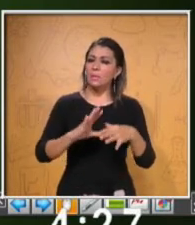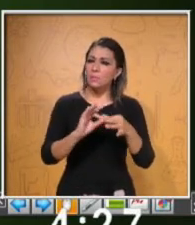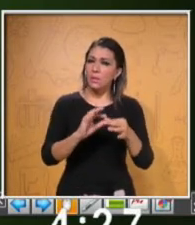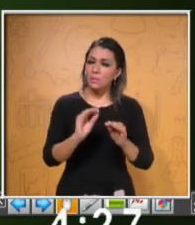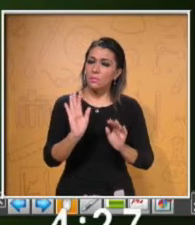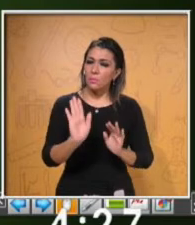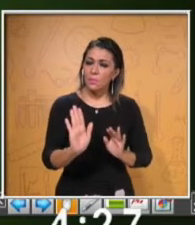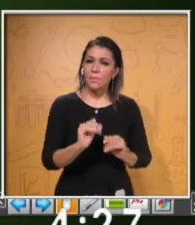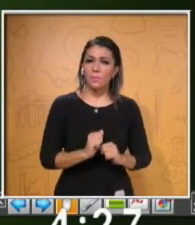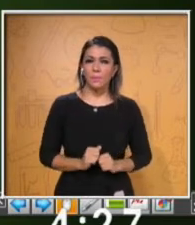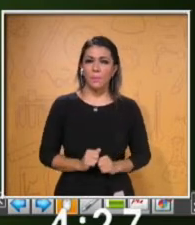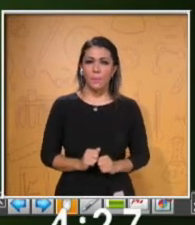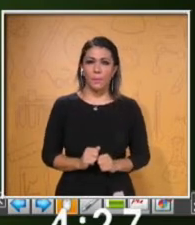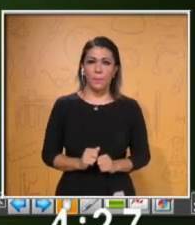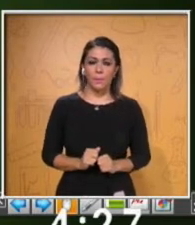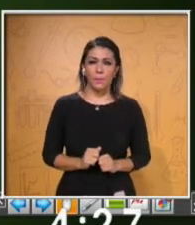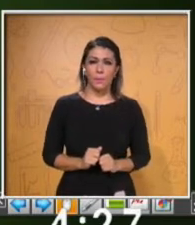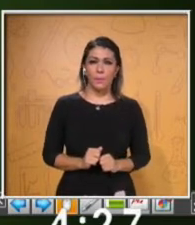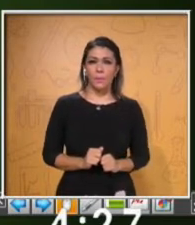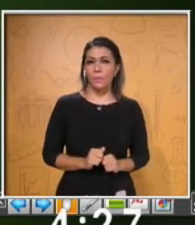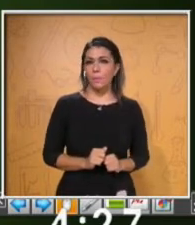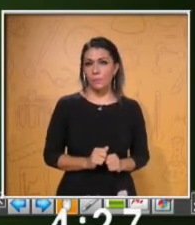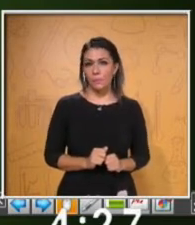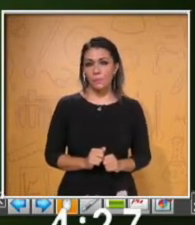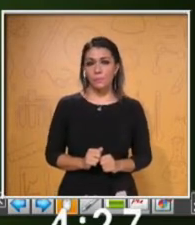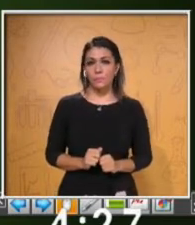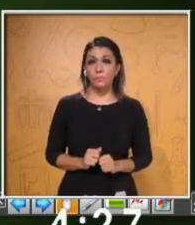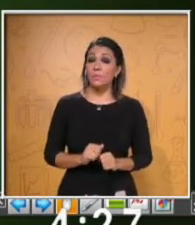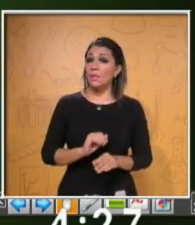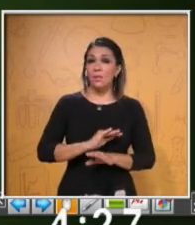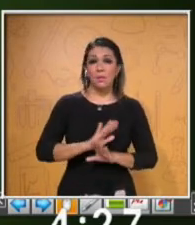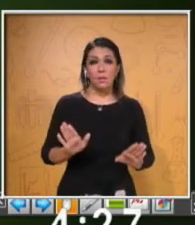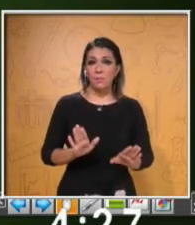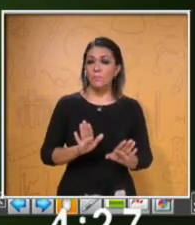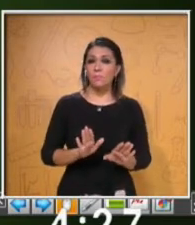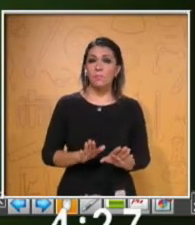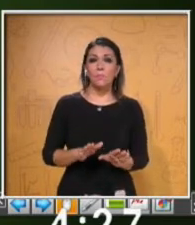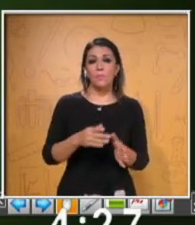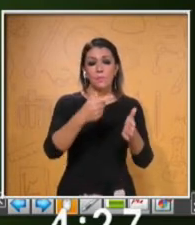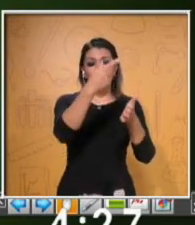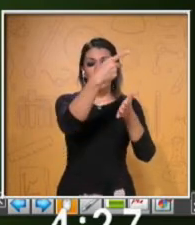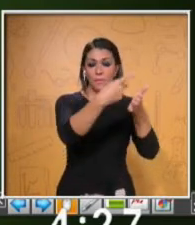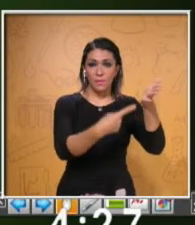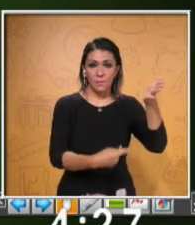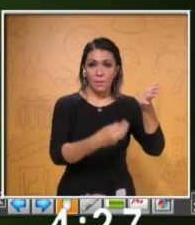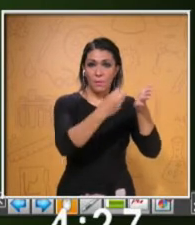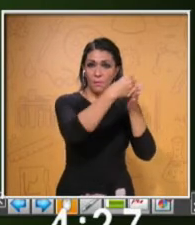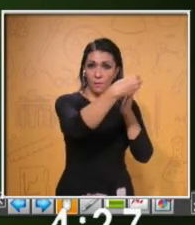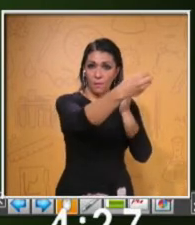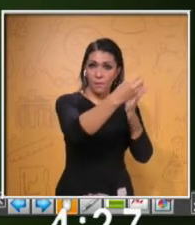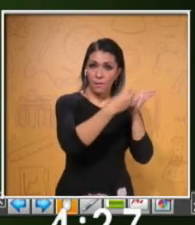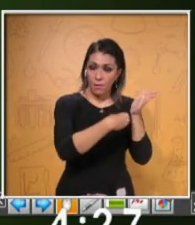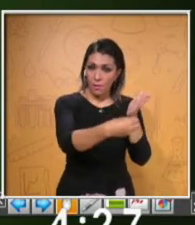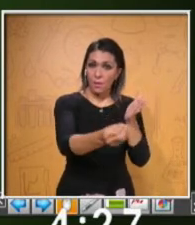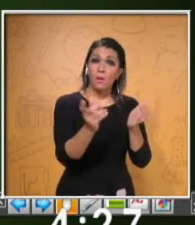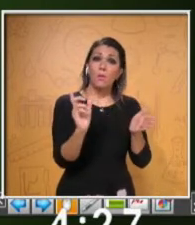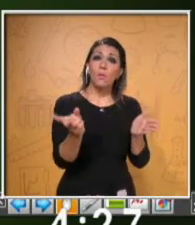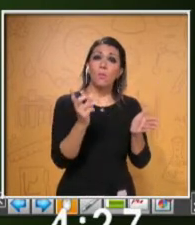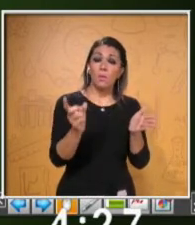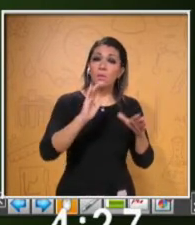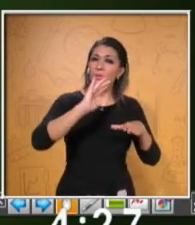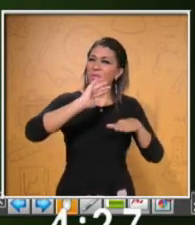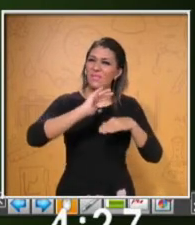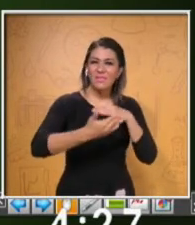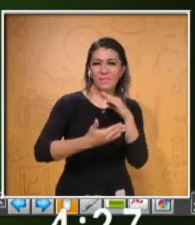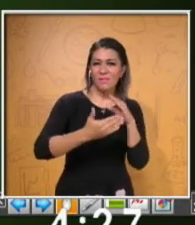In the phrases at the end of a presentation. Y por último, tenemos las frases para utilizar cuando estamos por terminar